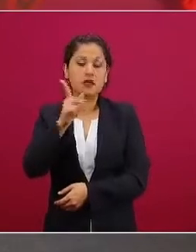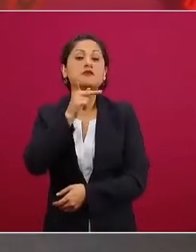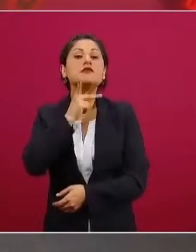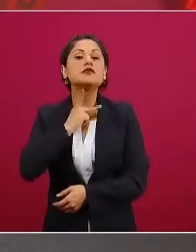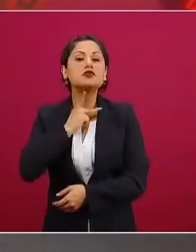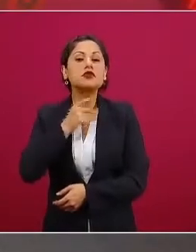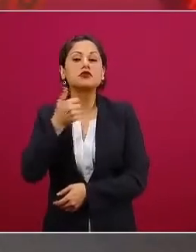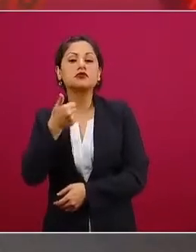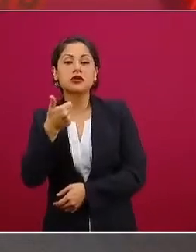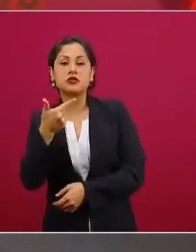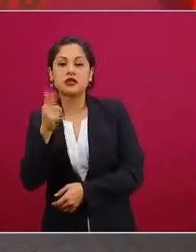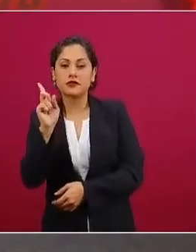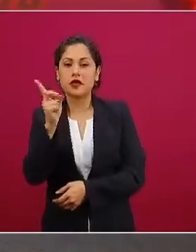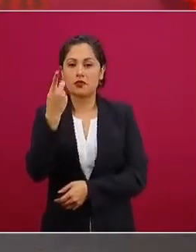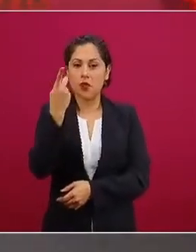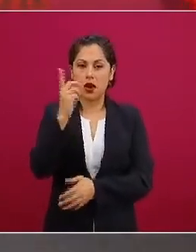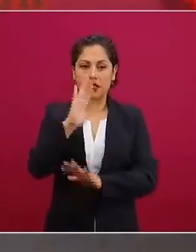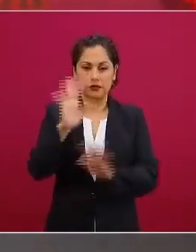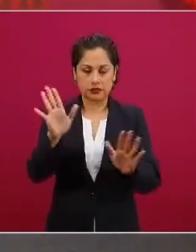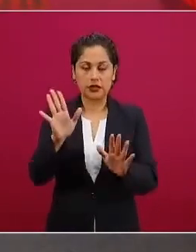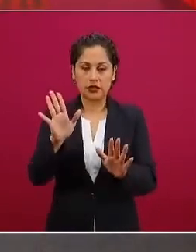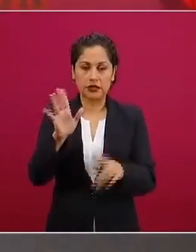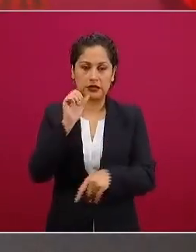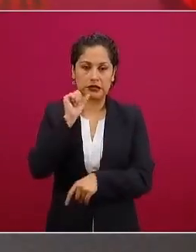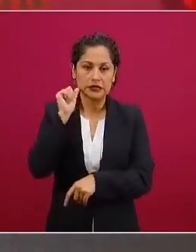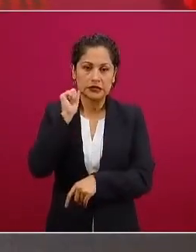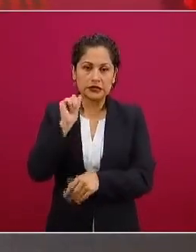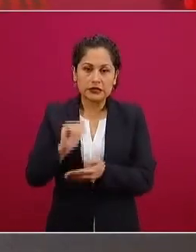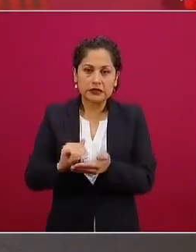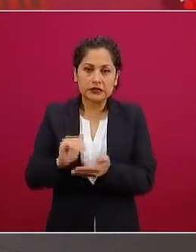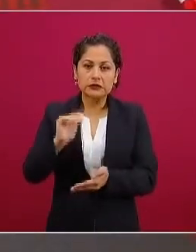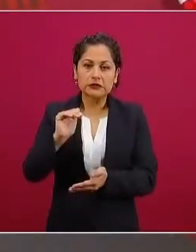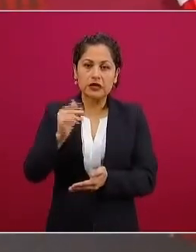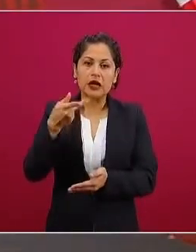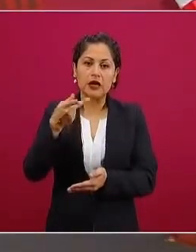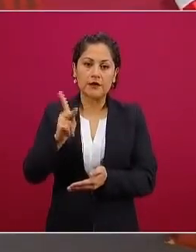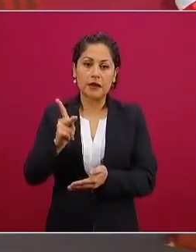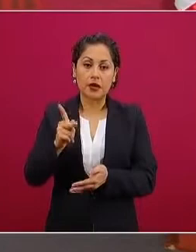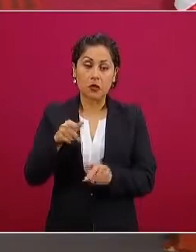Es todavía una situación muy inestable,